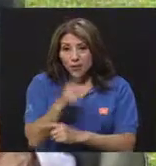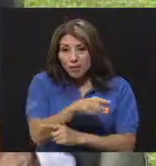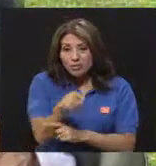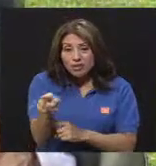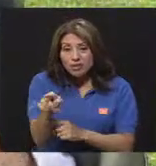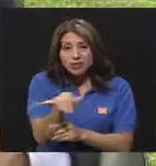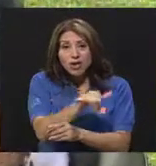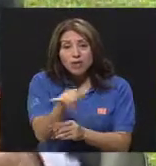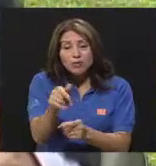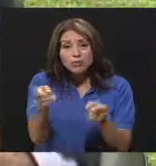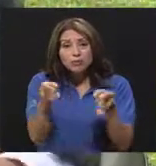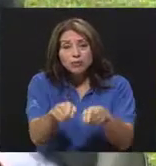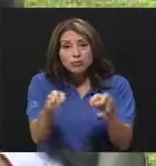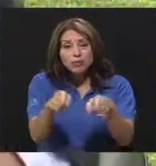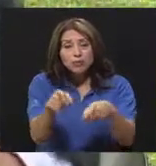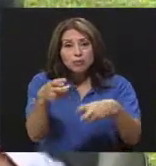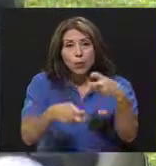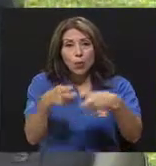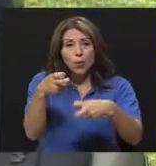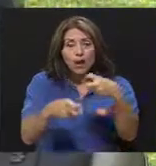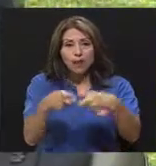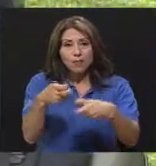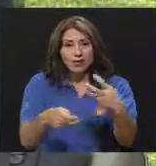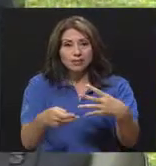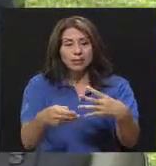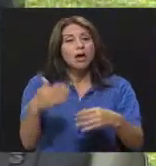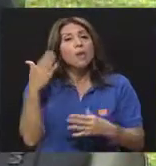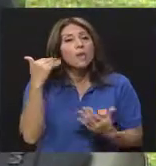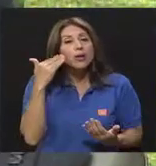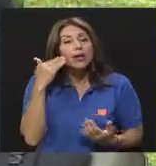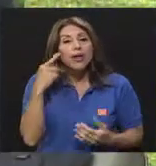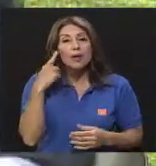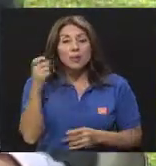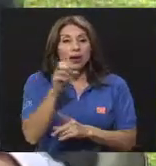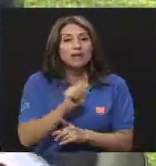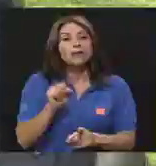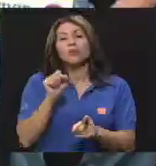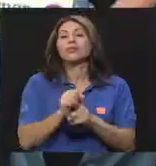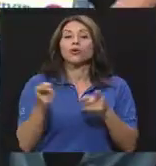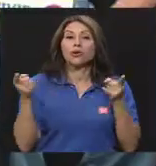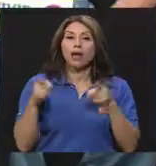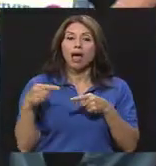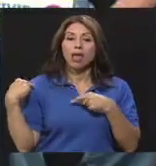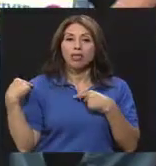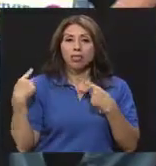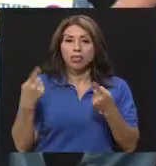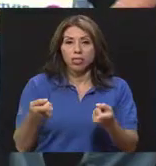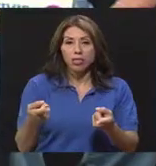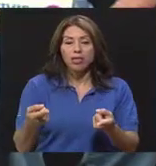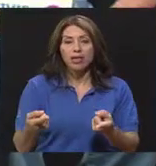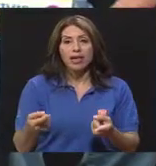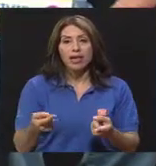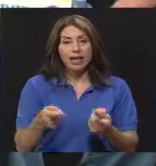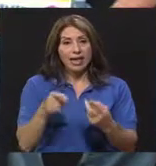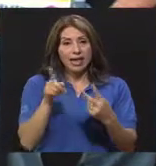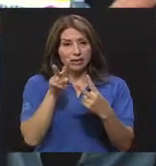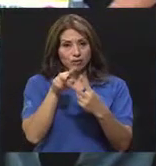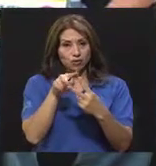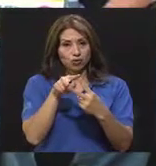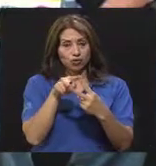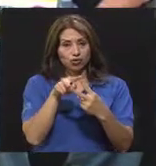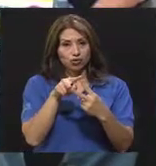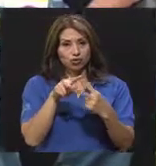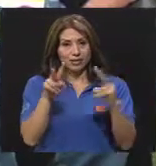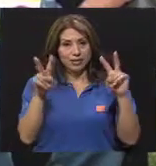adolescentes. Producto de esa tensión que ha existido crónica. En estos dos niveles.